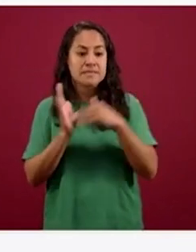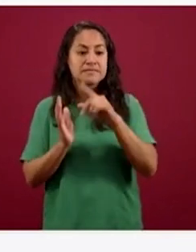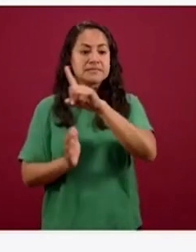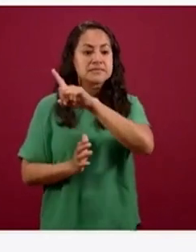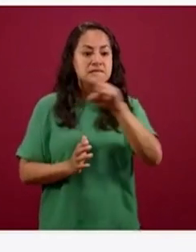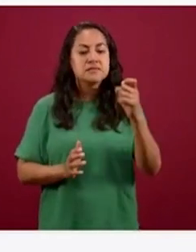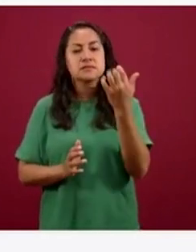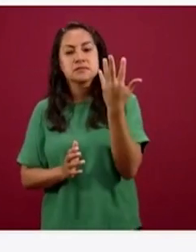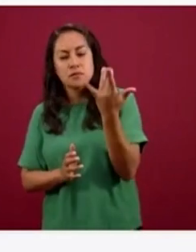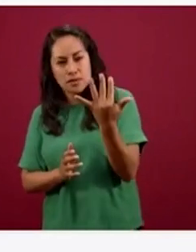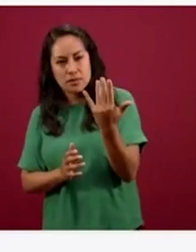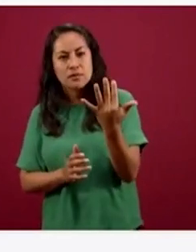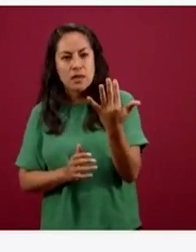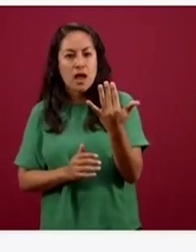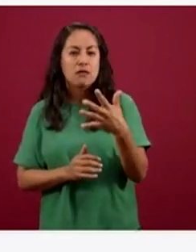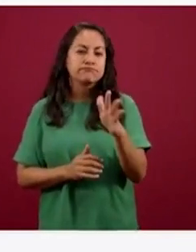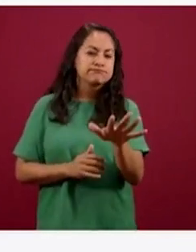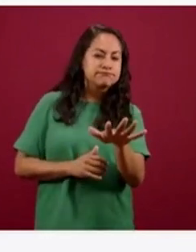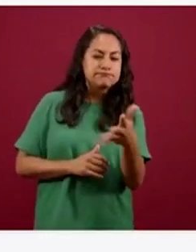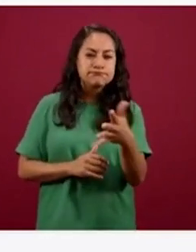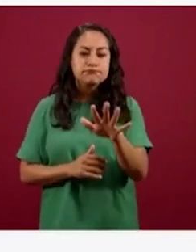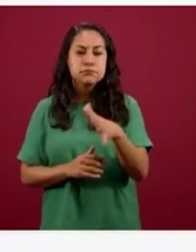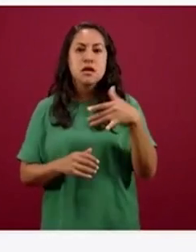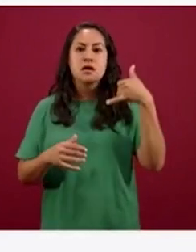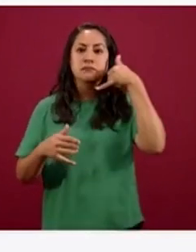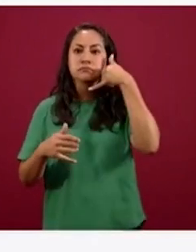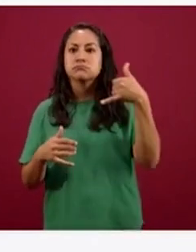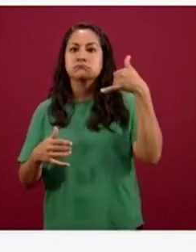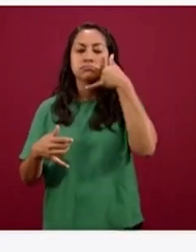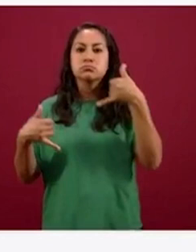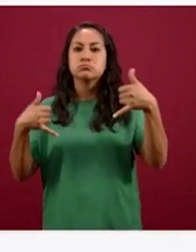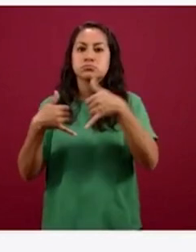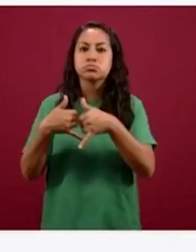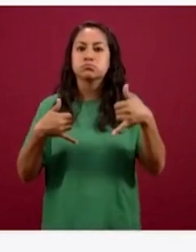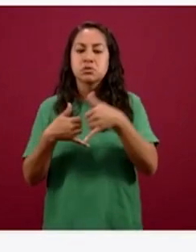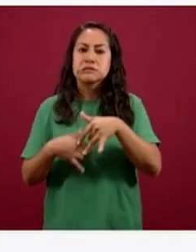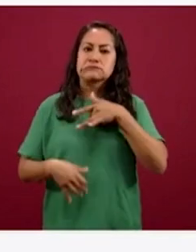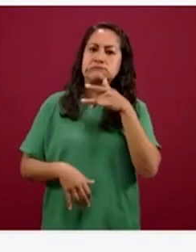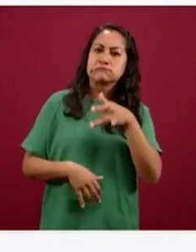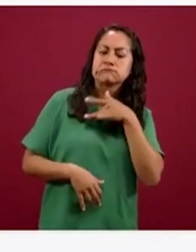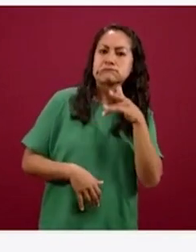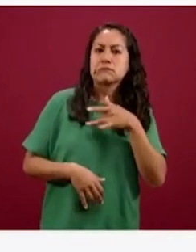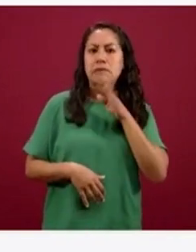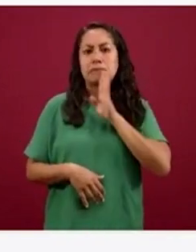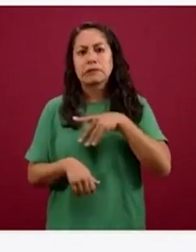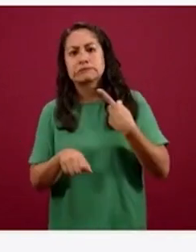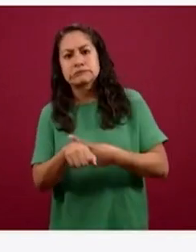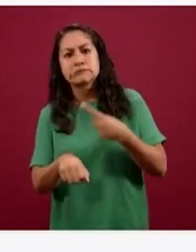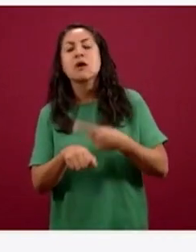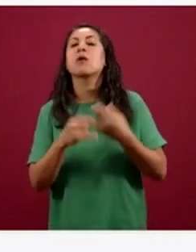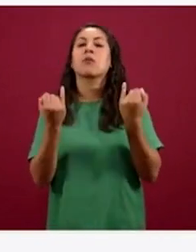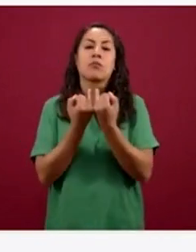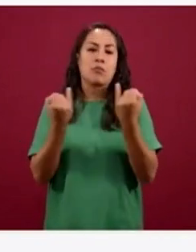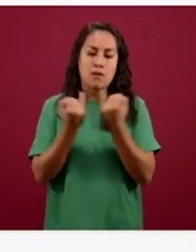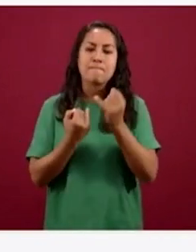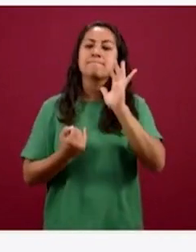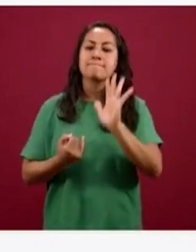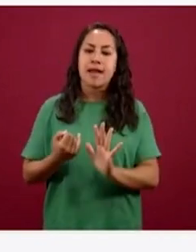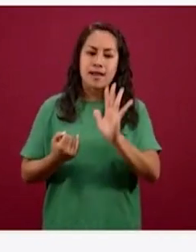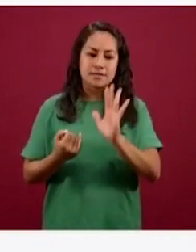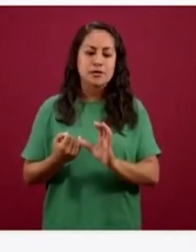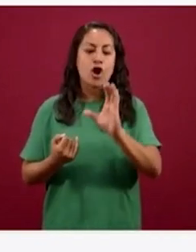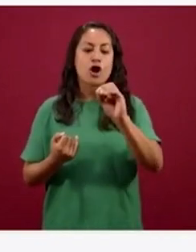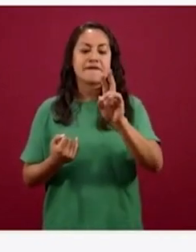149 personas han reportado que tienen síntomas de COVID-19. A estas personas se les